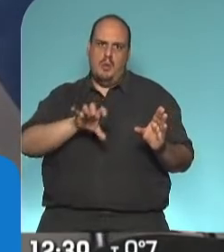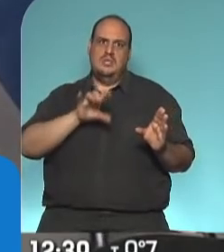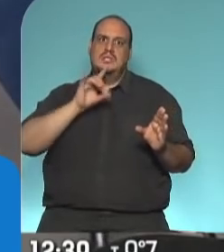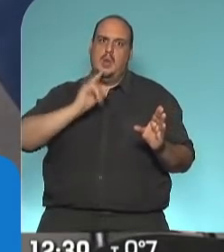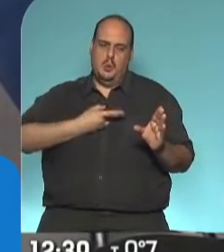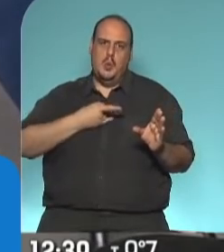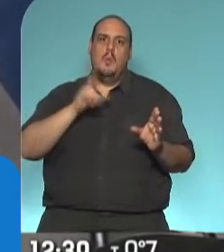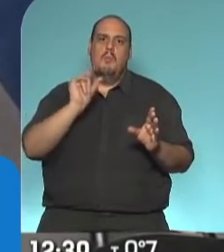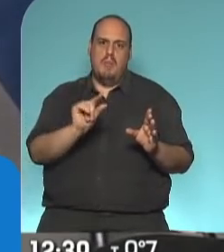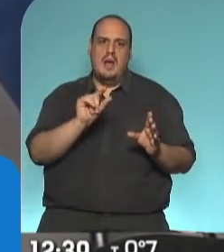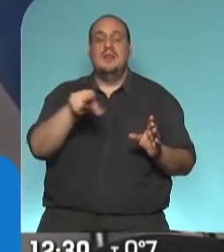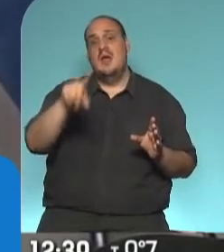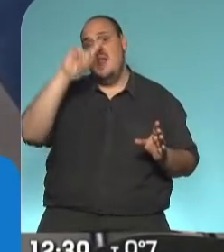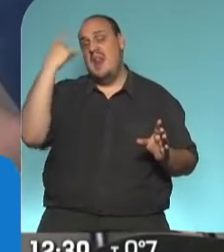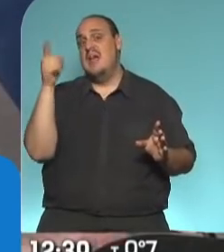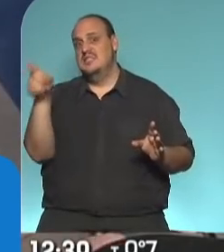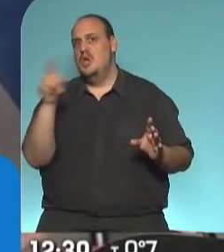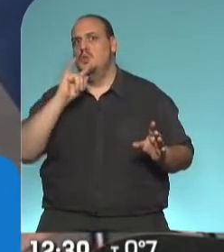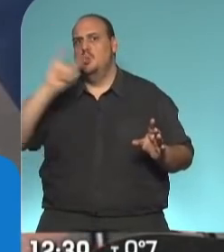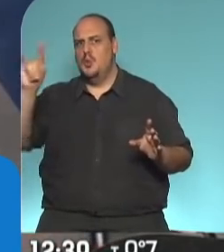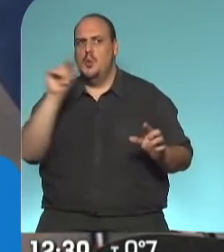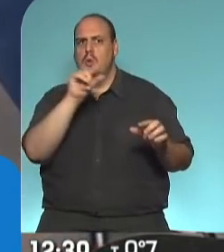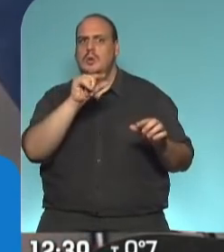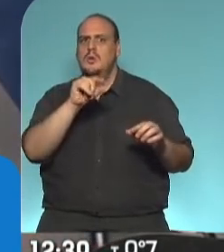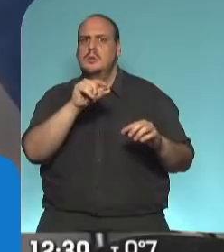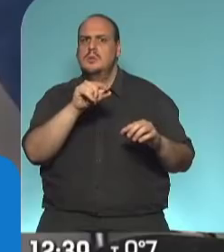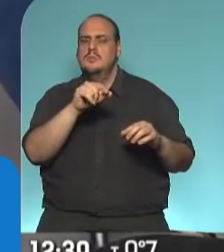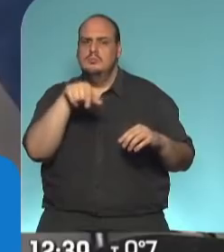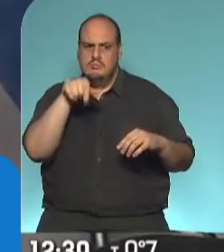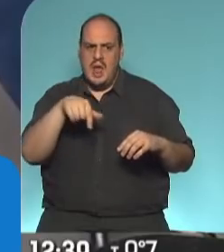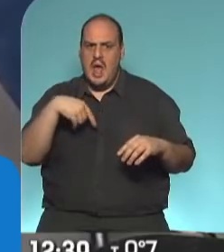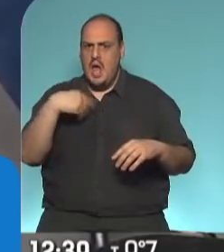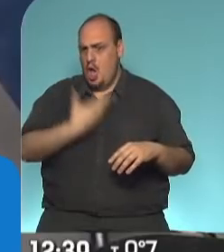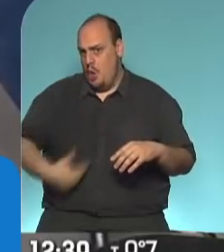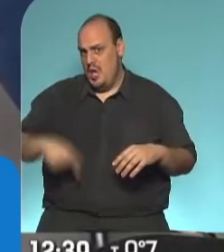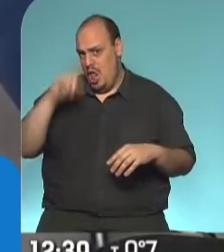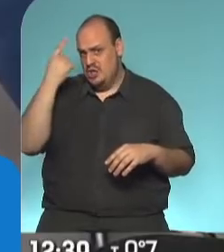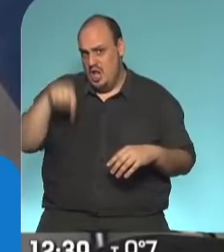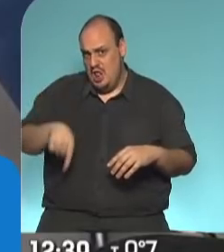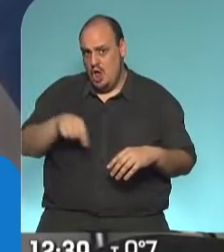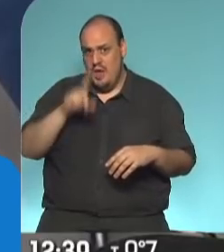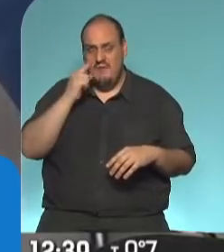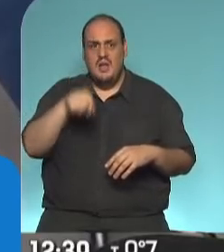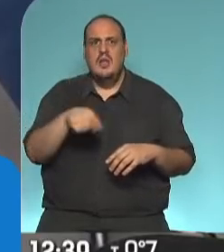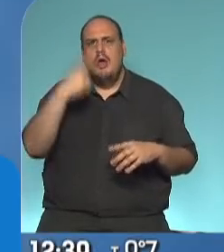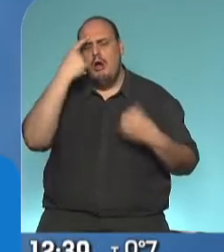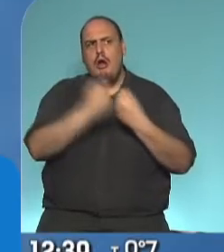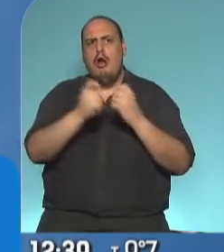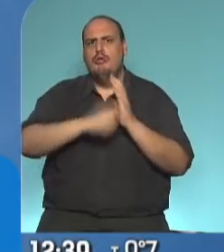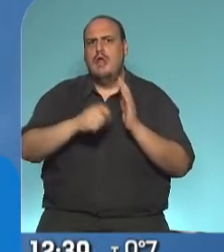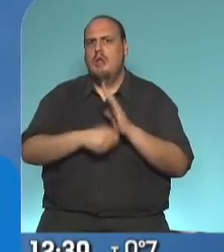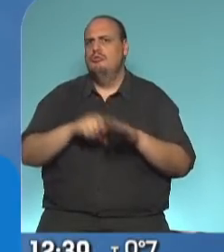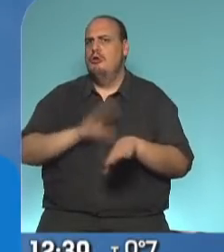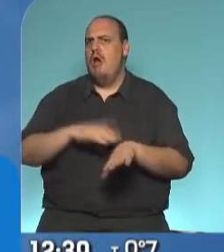y después ahí a la Nación, que estuvo parada, el actual Gobierno Nacional puso al día los contratistas